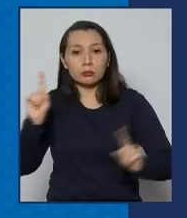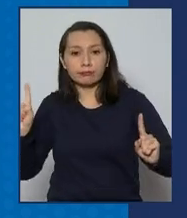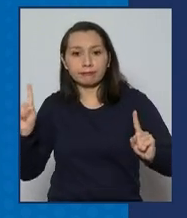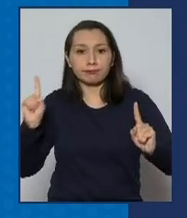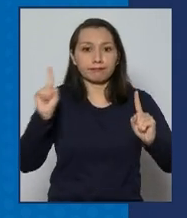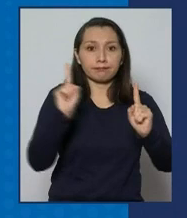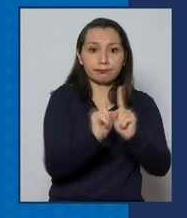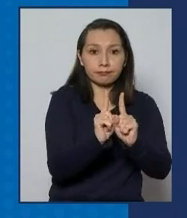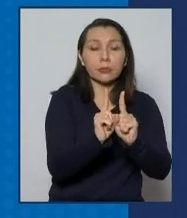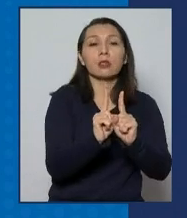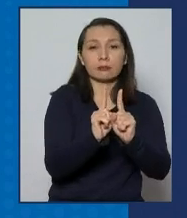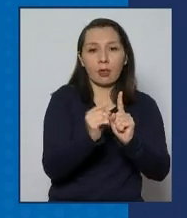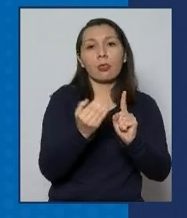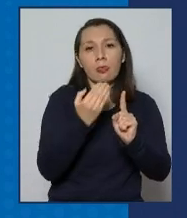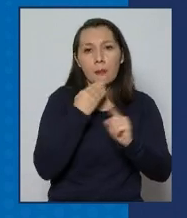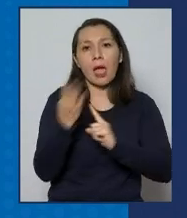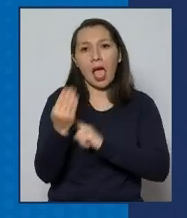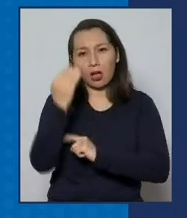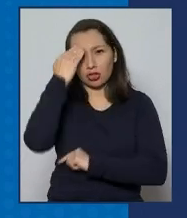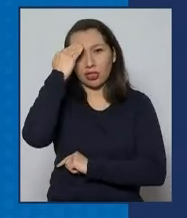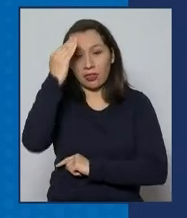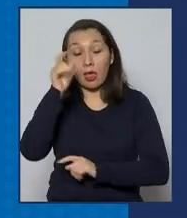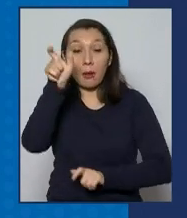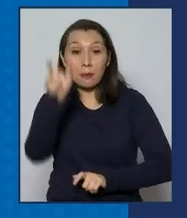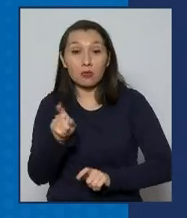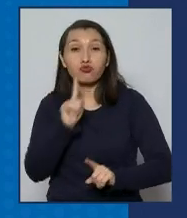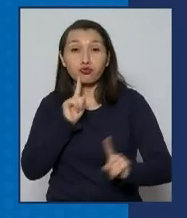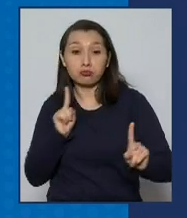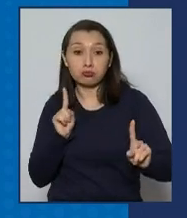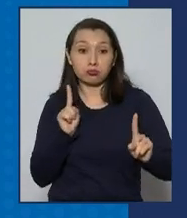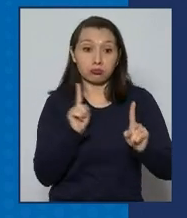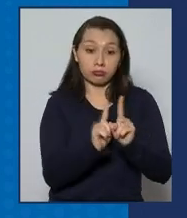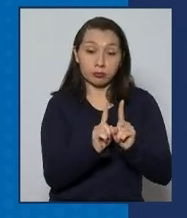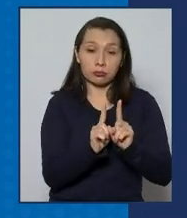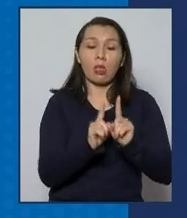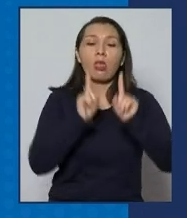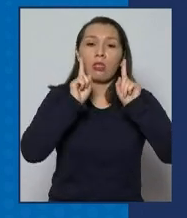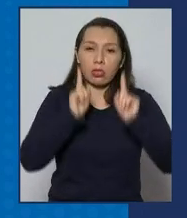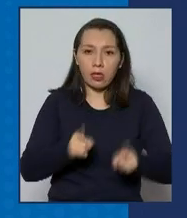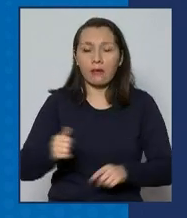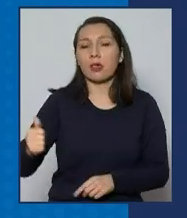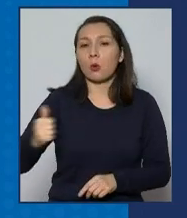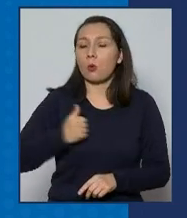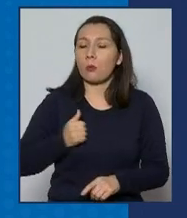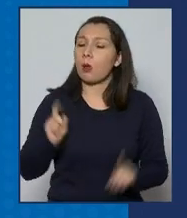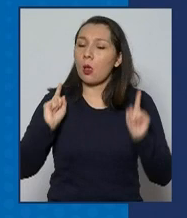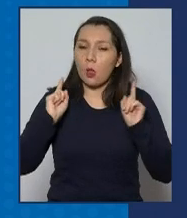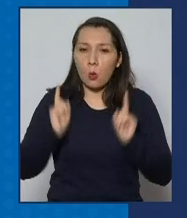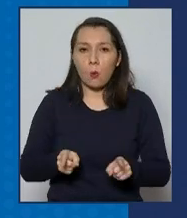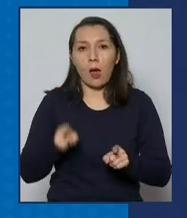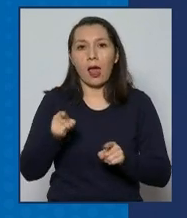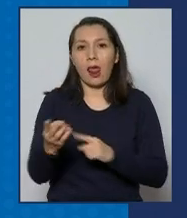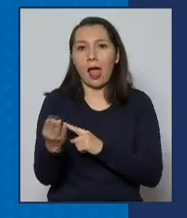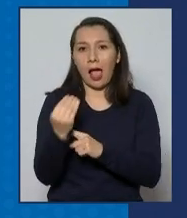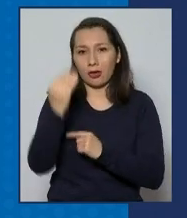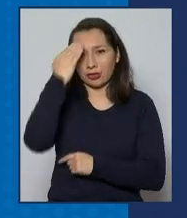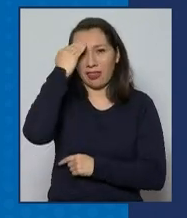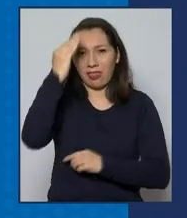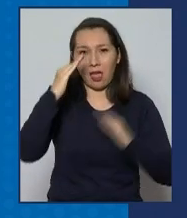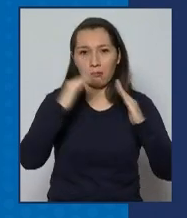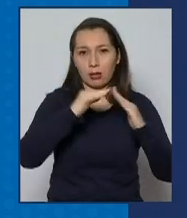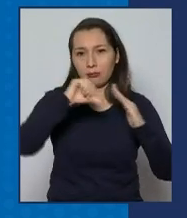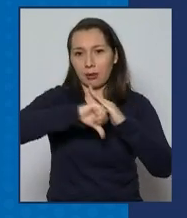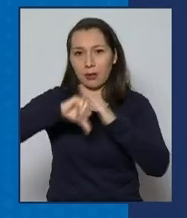contacto estrecho. Las personas que tienen un contacto estrecho tienen que hacer una cuarentena de 14